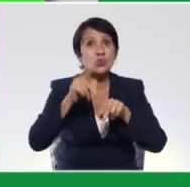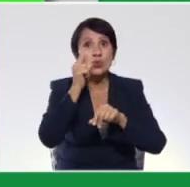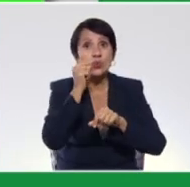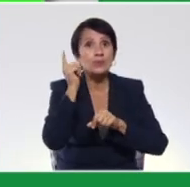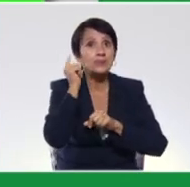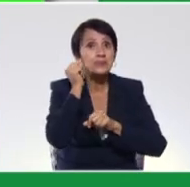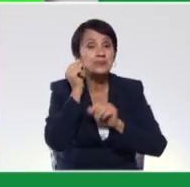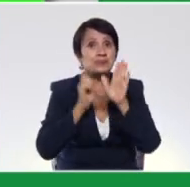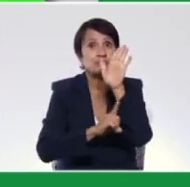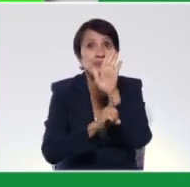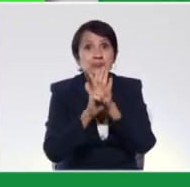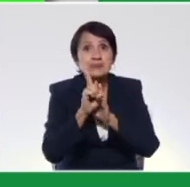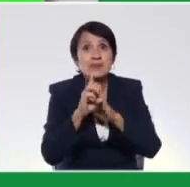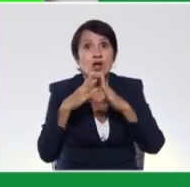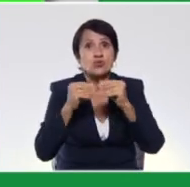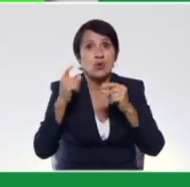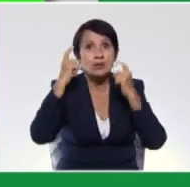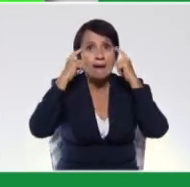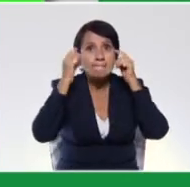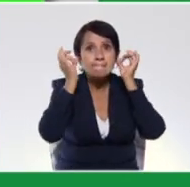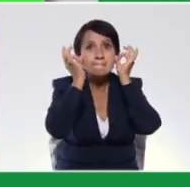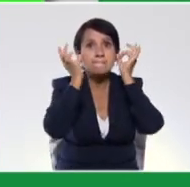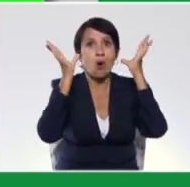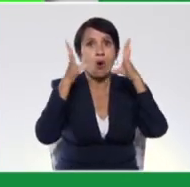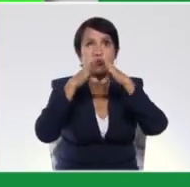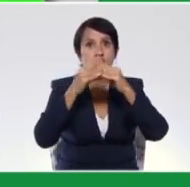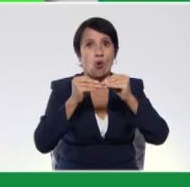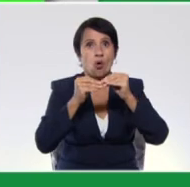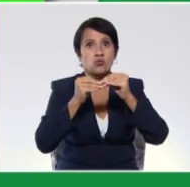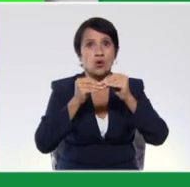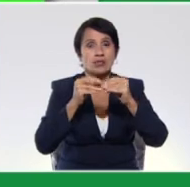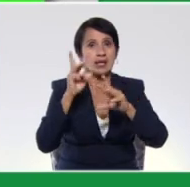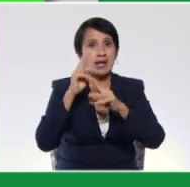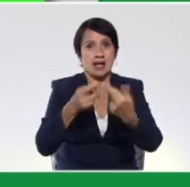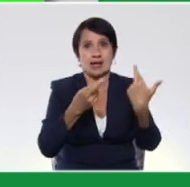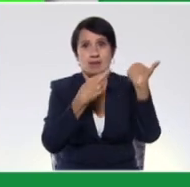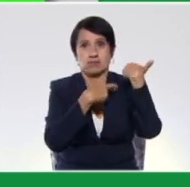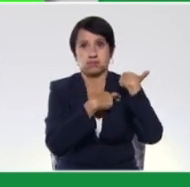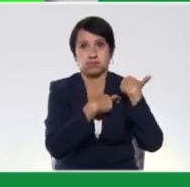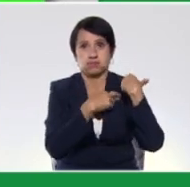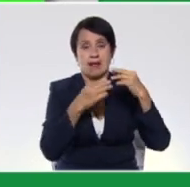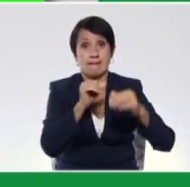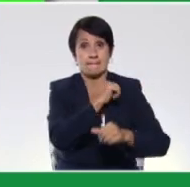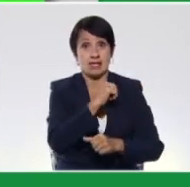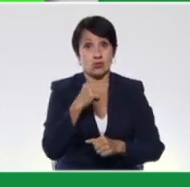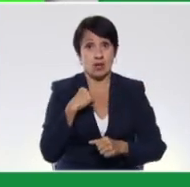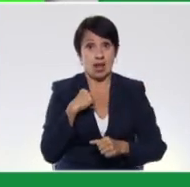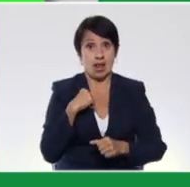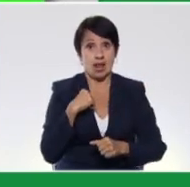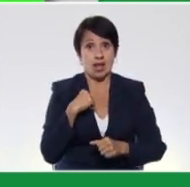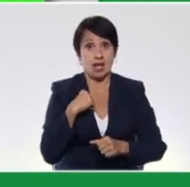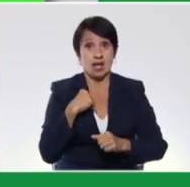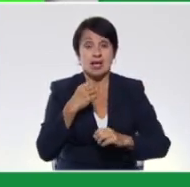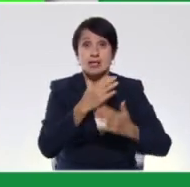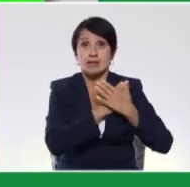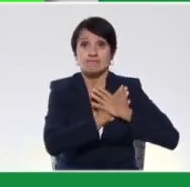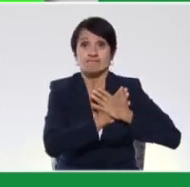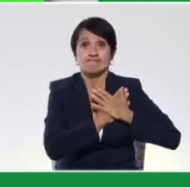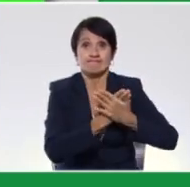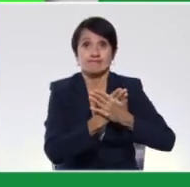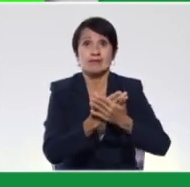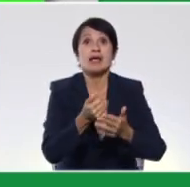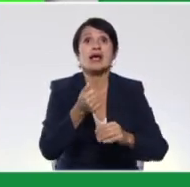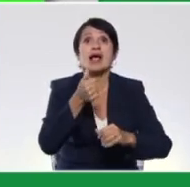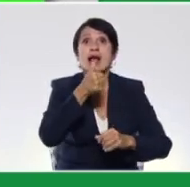la niña desarrolle sus virtudes como el sentido de la responsabilidad personal y la solidaridad con